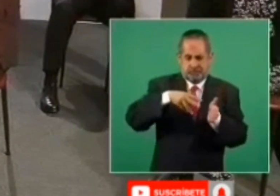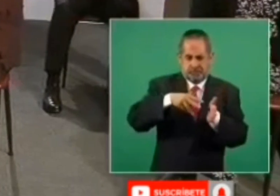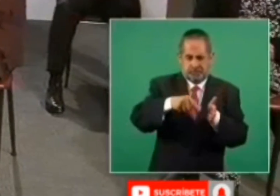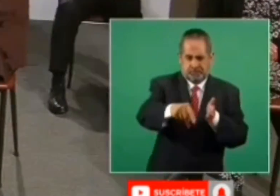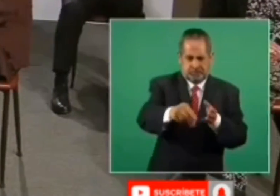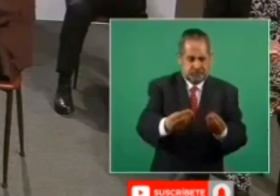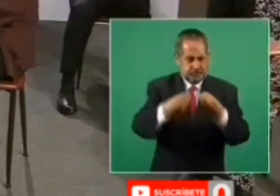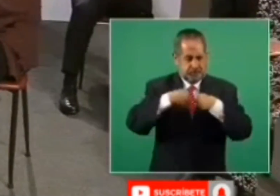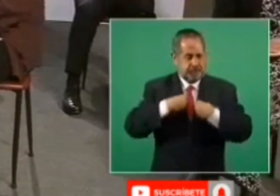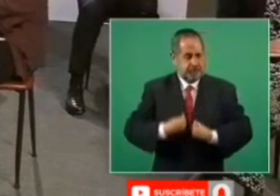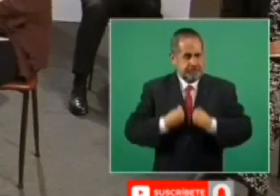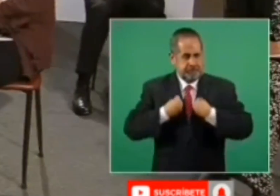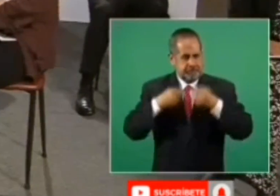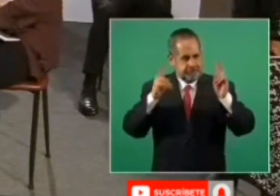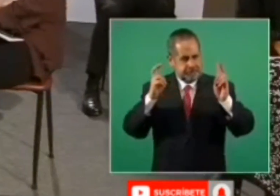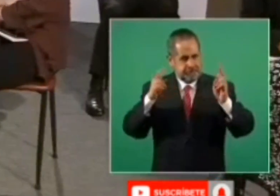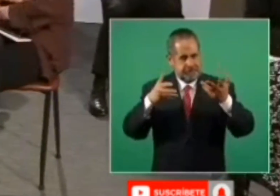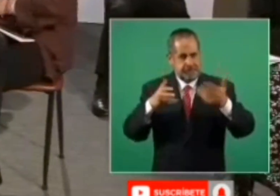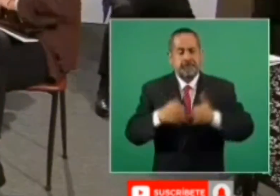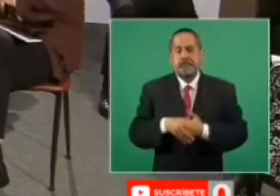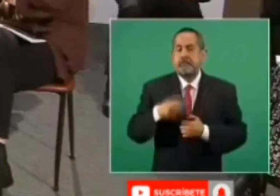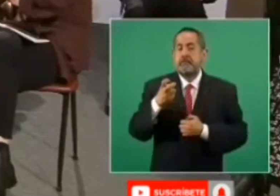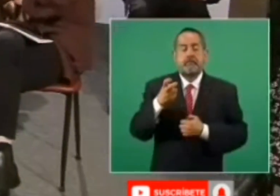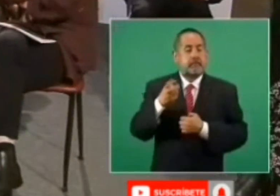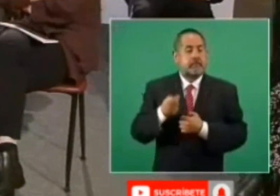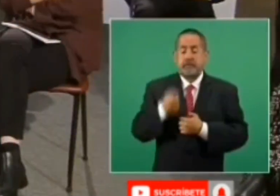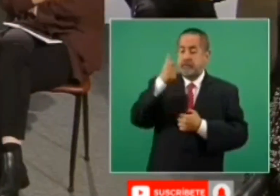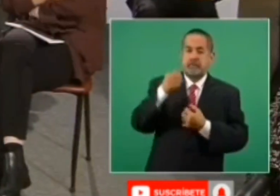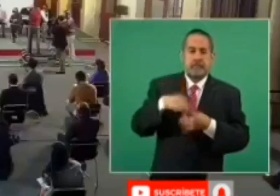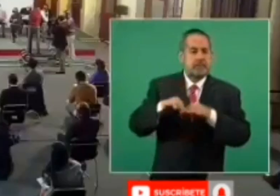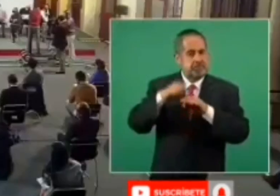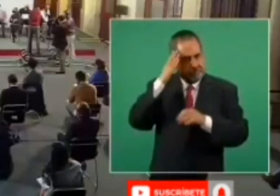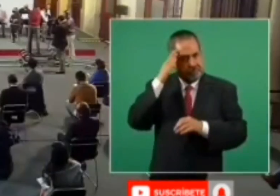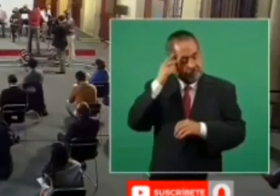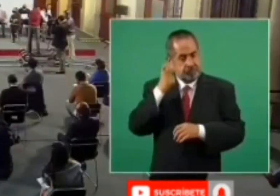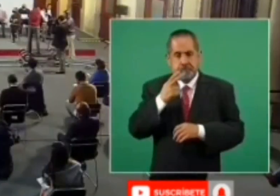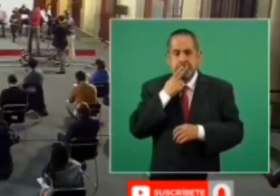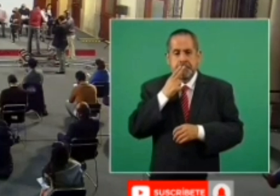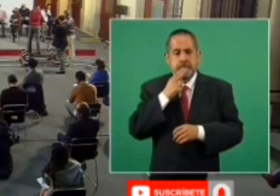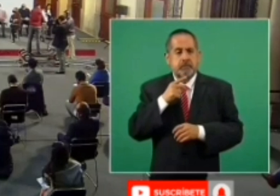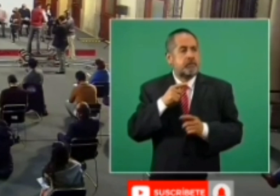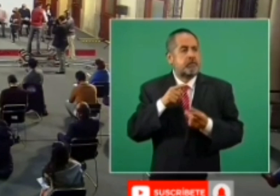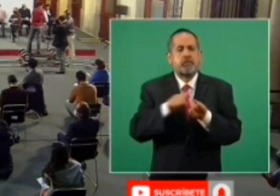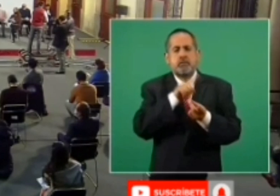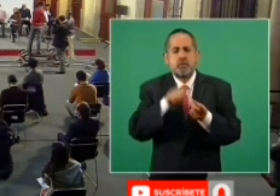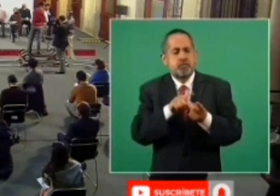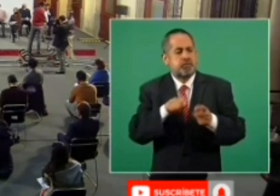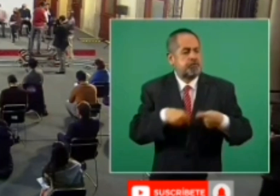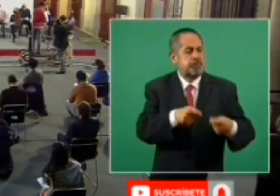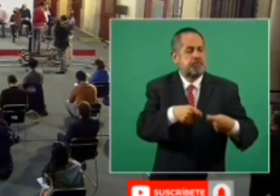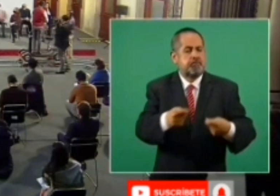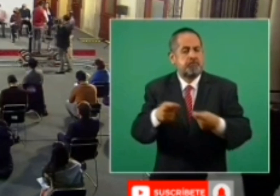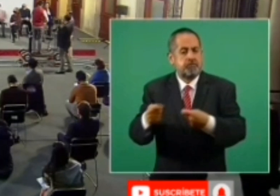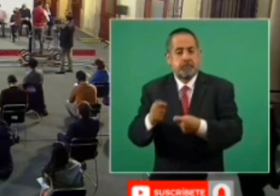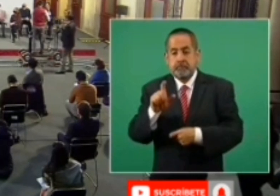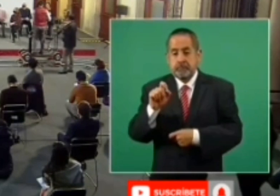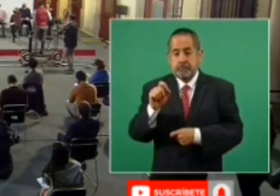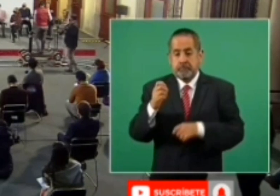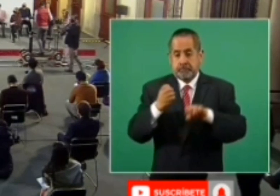este programa prioritario que se encuentra operando en 20 entidades de nuestro país